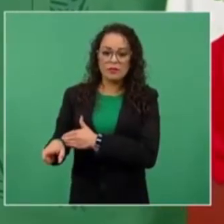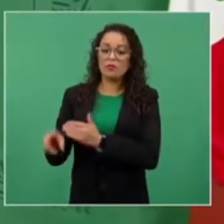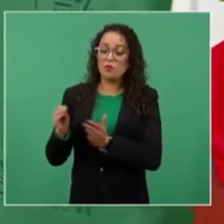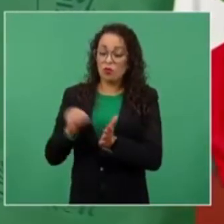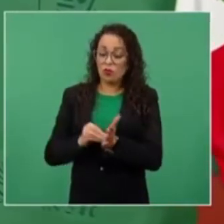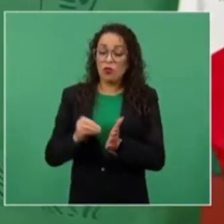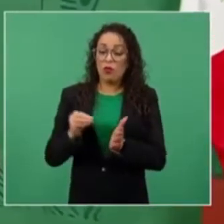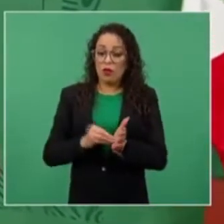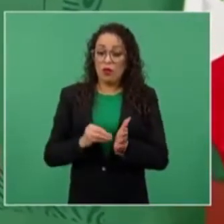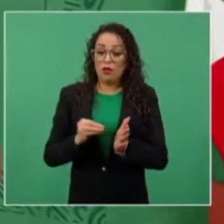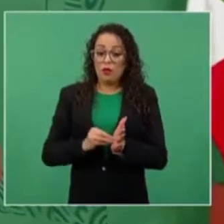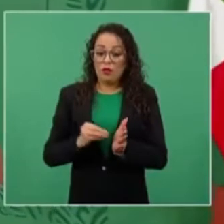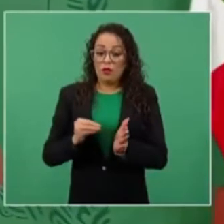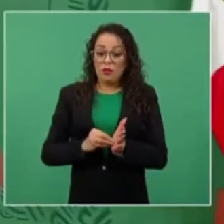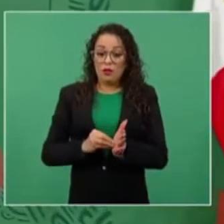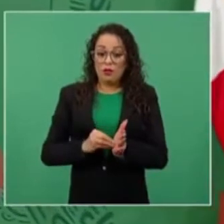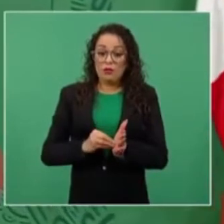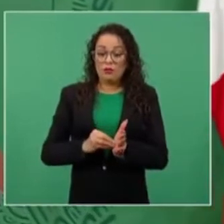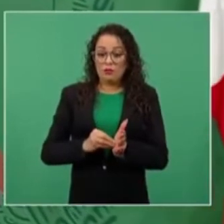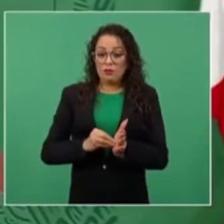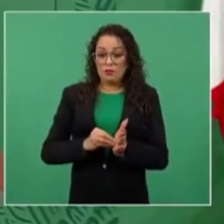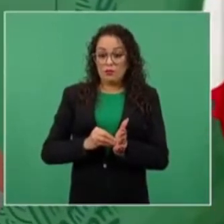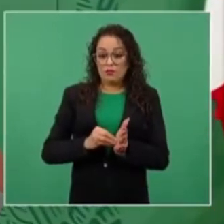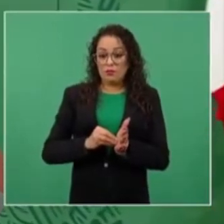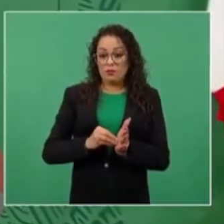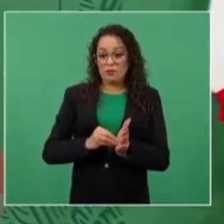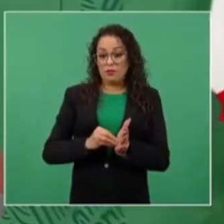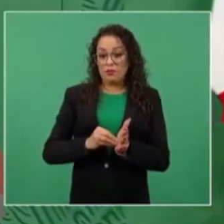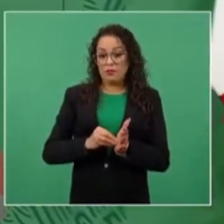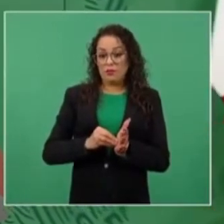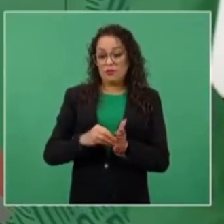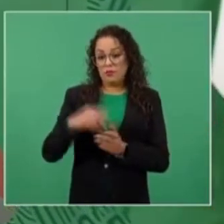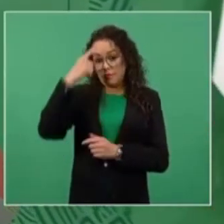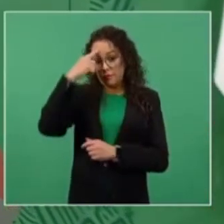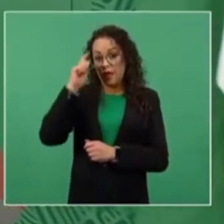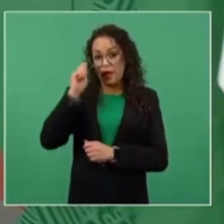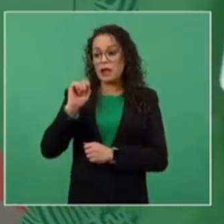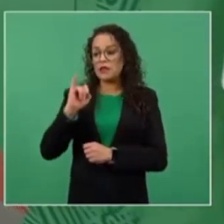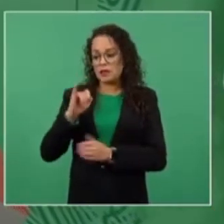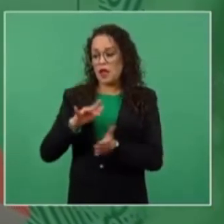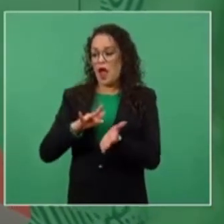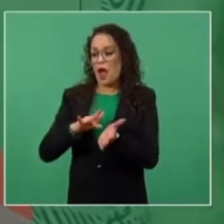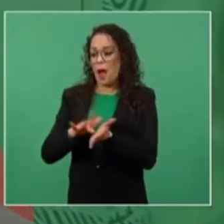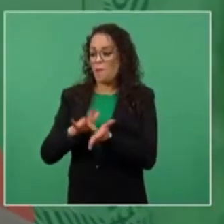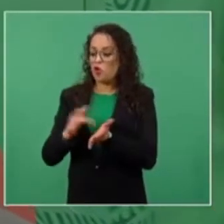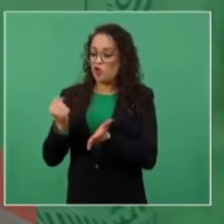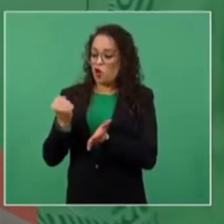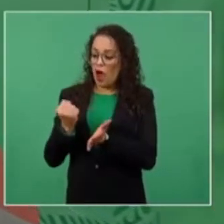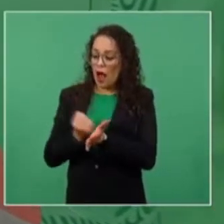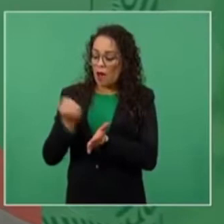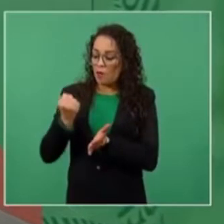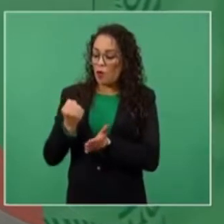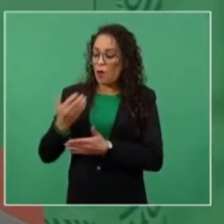para votar a favor, para aprobar las cuentas,